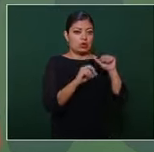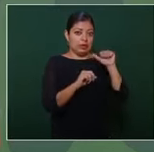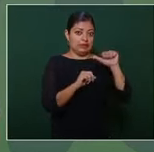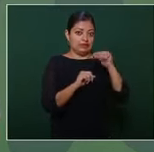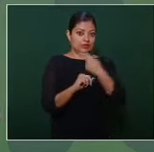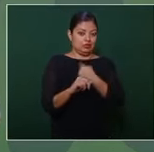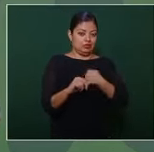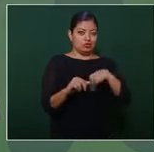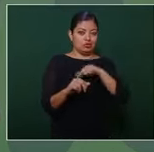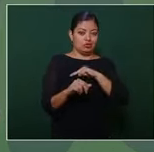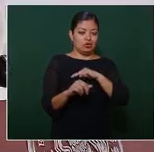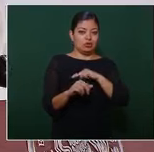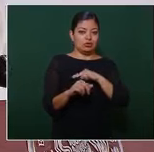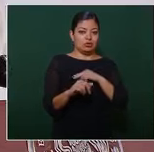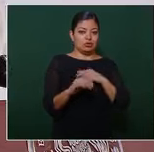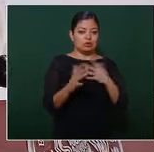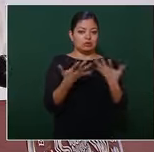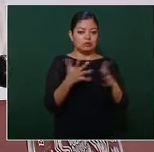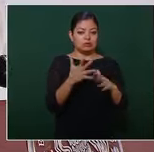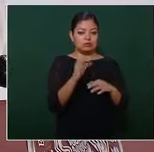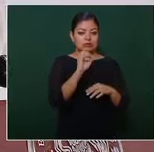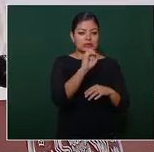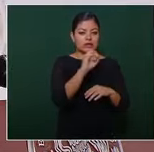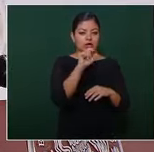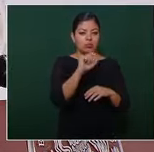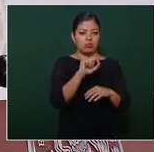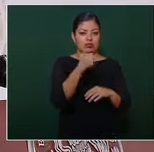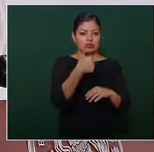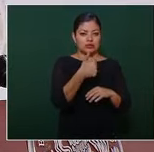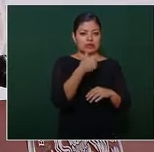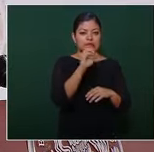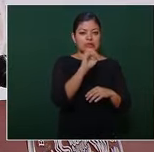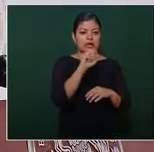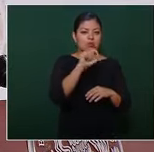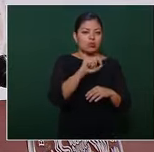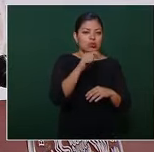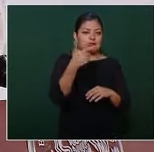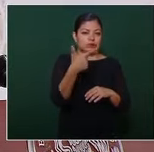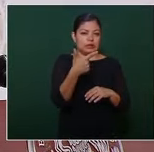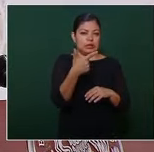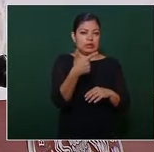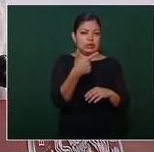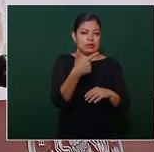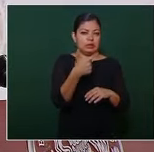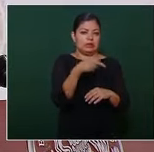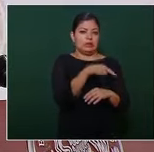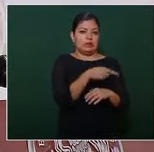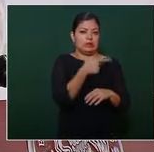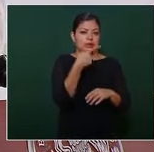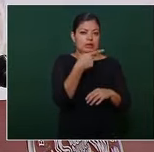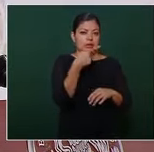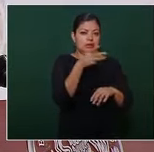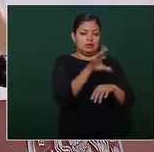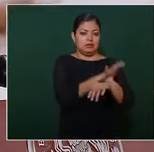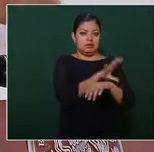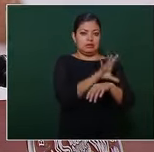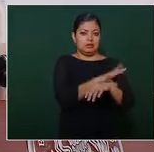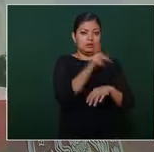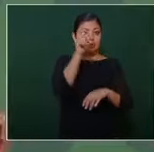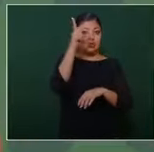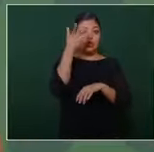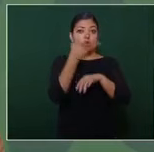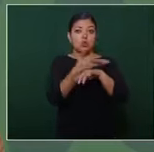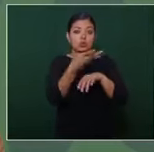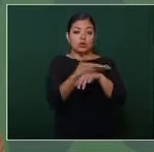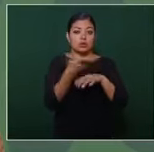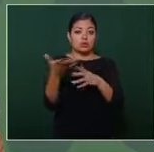debe estar como 0.6 0.7 lo de energético y en Estados Unidos